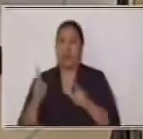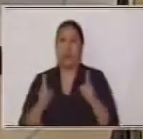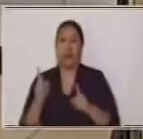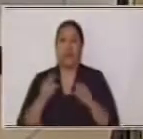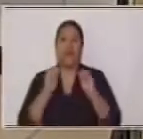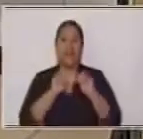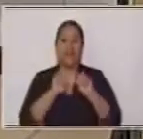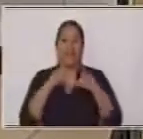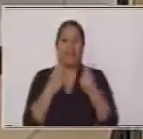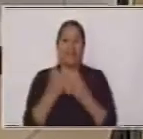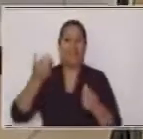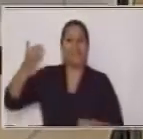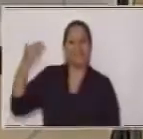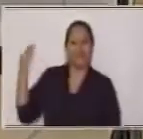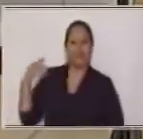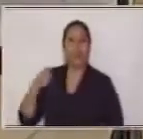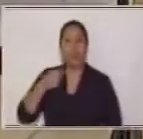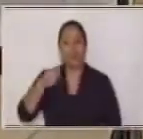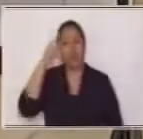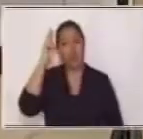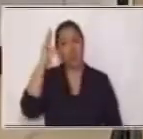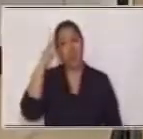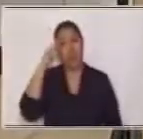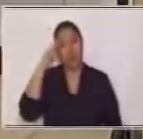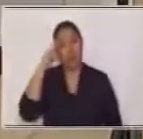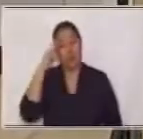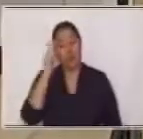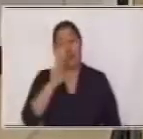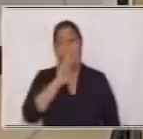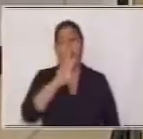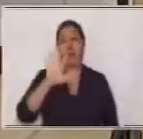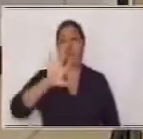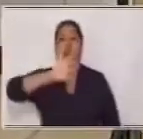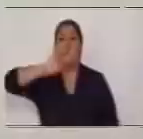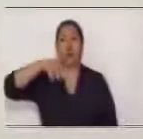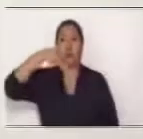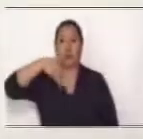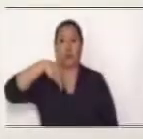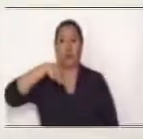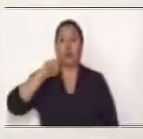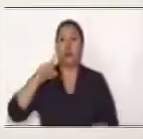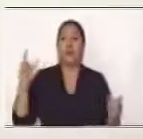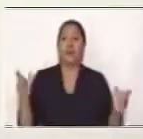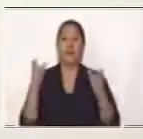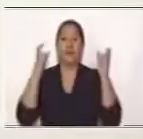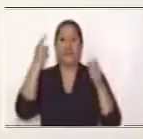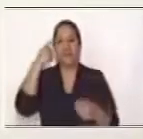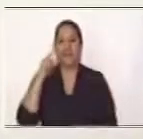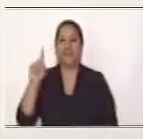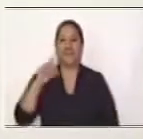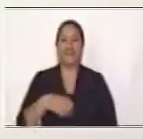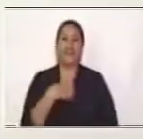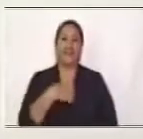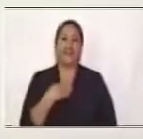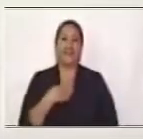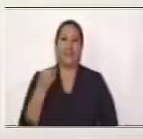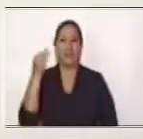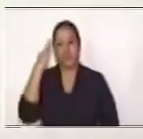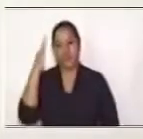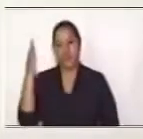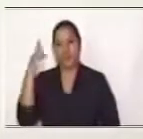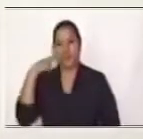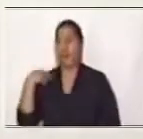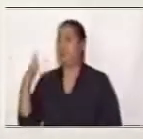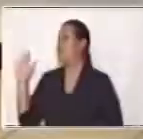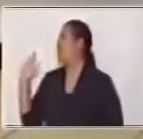anterior. También te recordamos que el 25 de junio se celebra el Día del Maestro. Agradecemos a